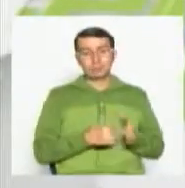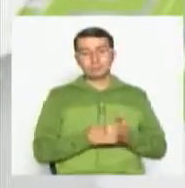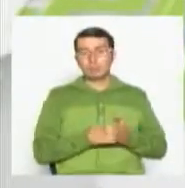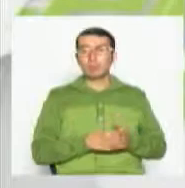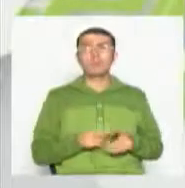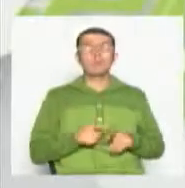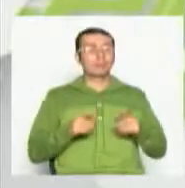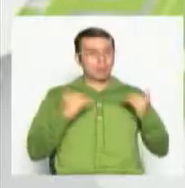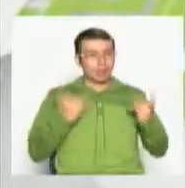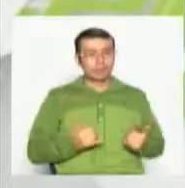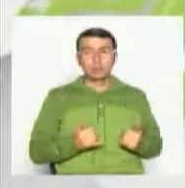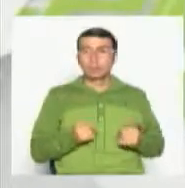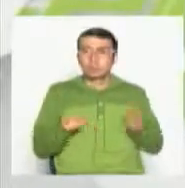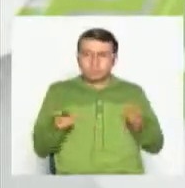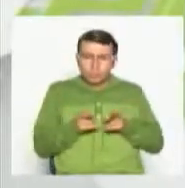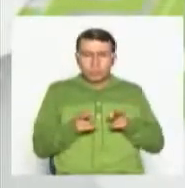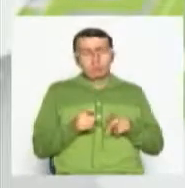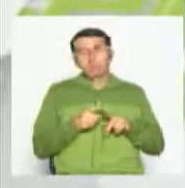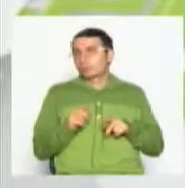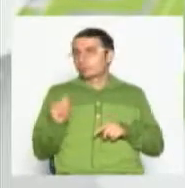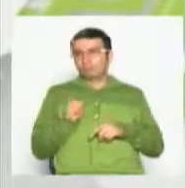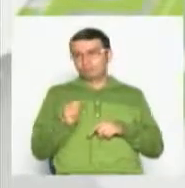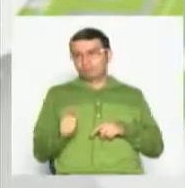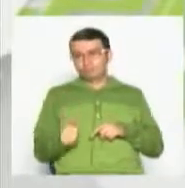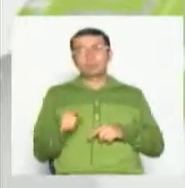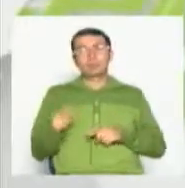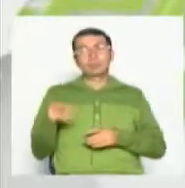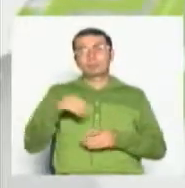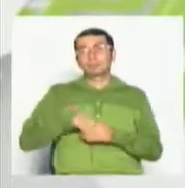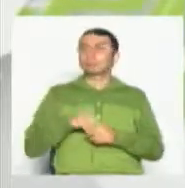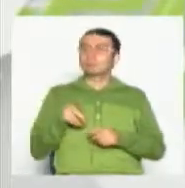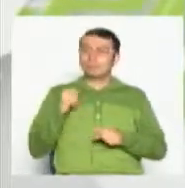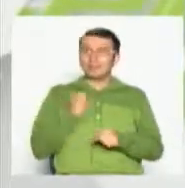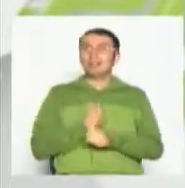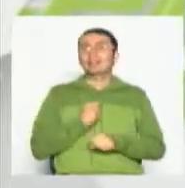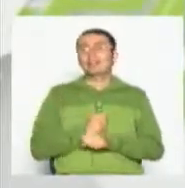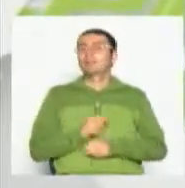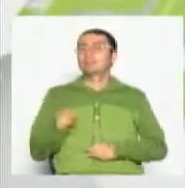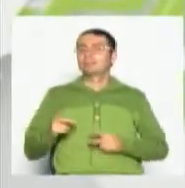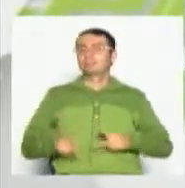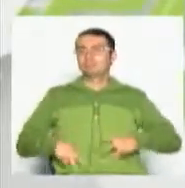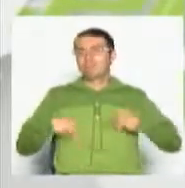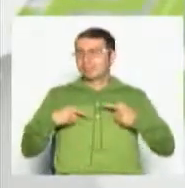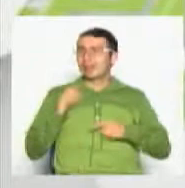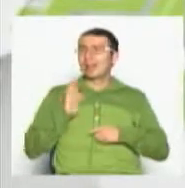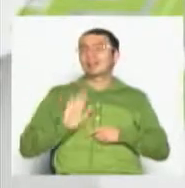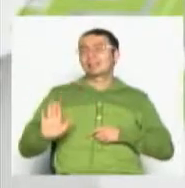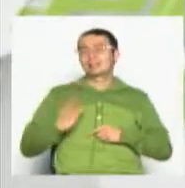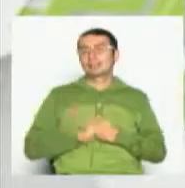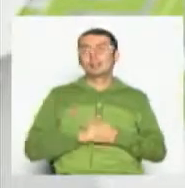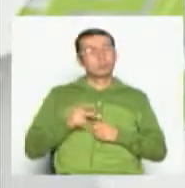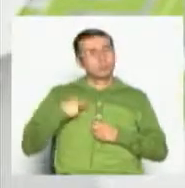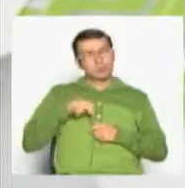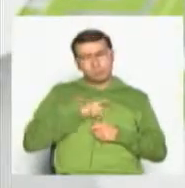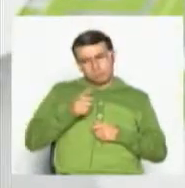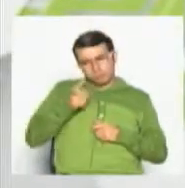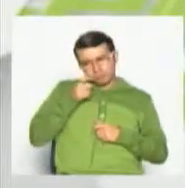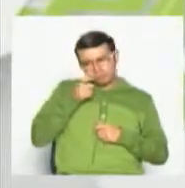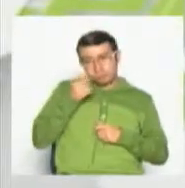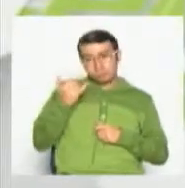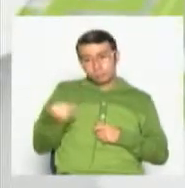vengamos no a lo micro, sino a lo personal, cierto, nuestro trabajo, nuestra vida cotidiana, centrarnos en